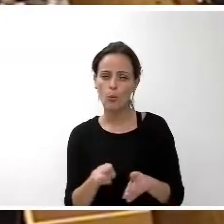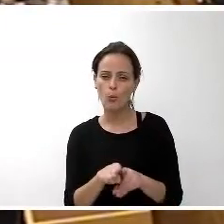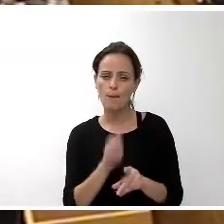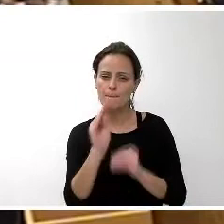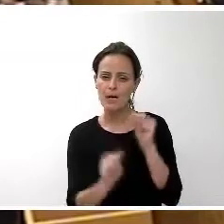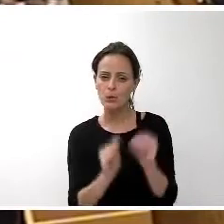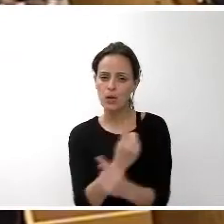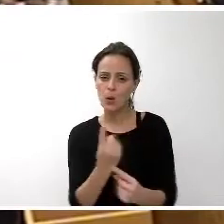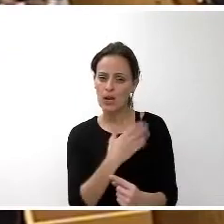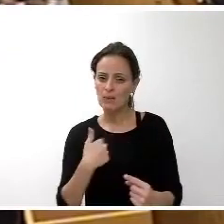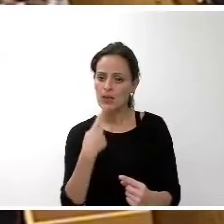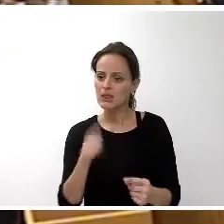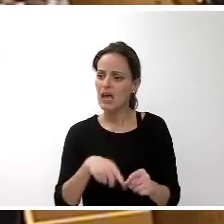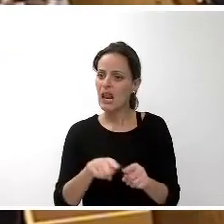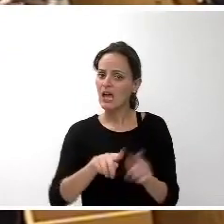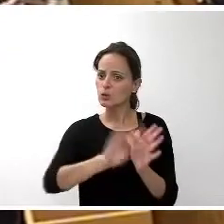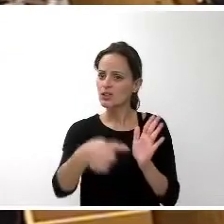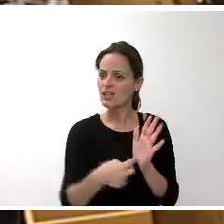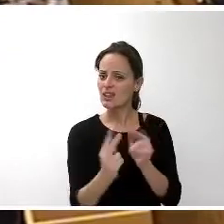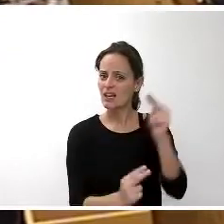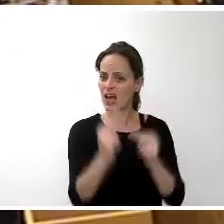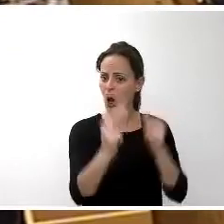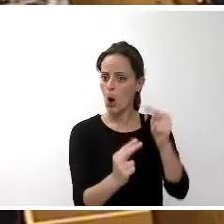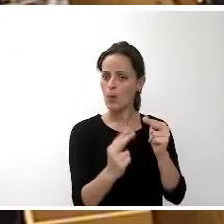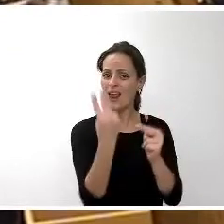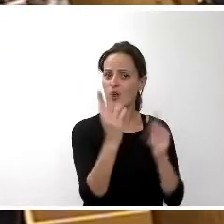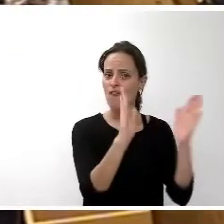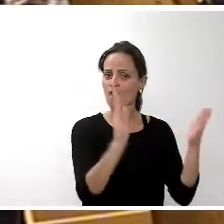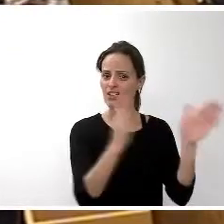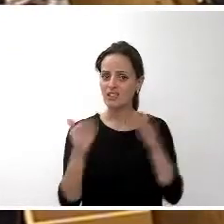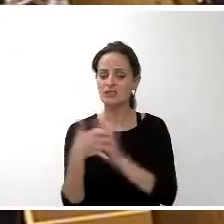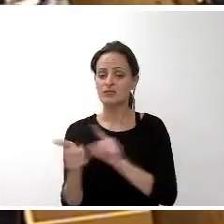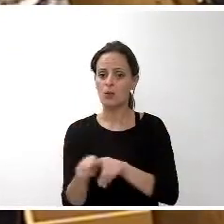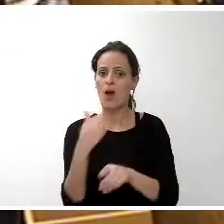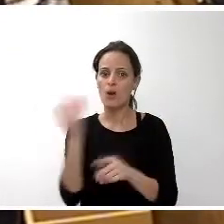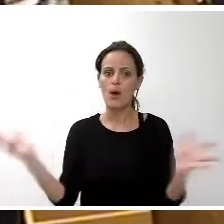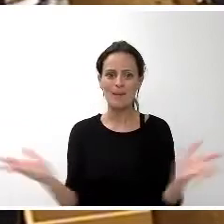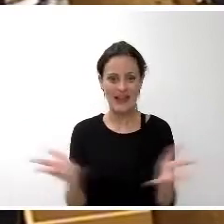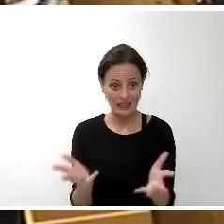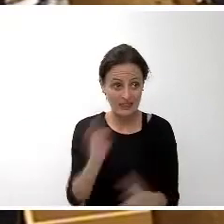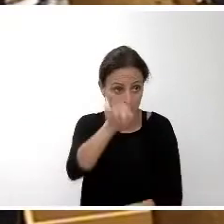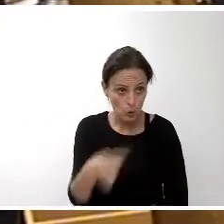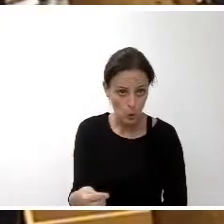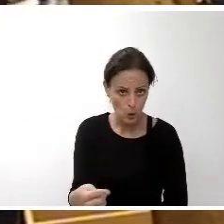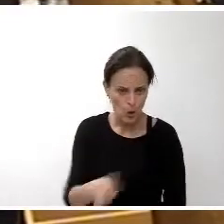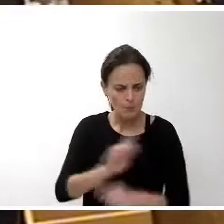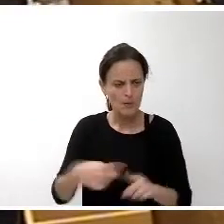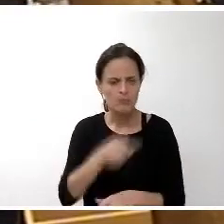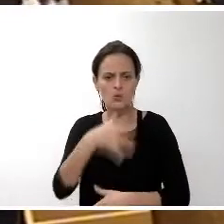totalidad de la obra, las dos fases, se ha considerado de emergencia? Preguntamos. ¿Por qué?